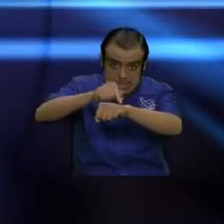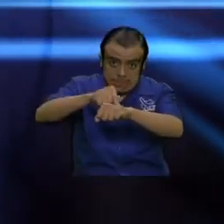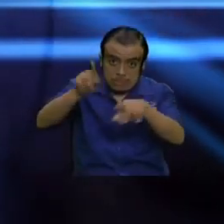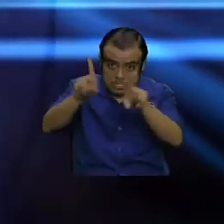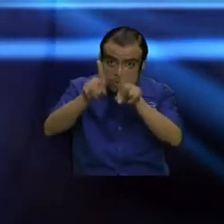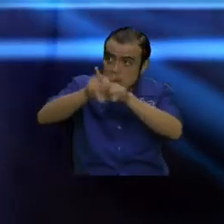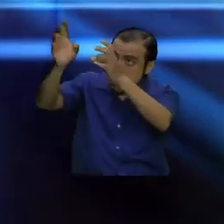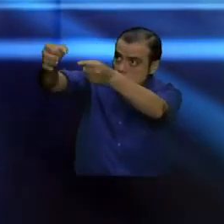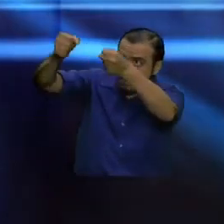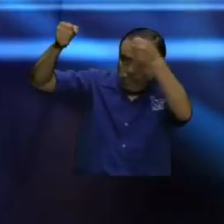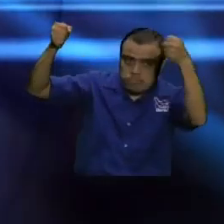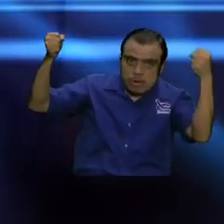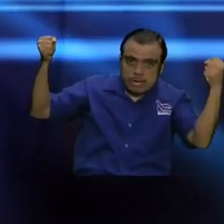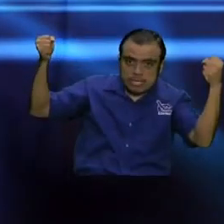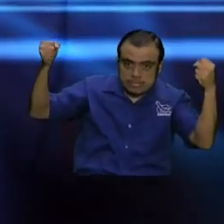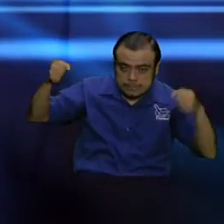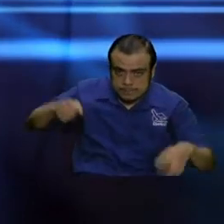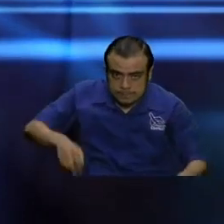¿ok?